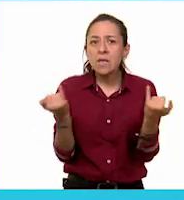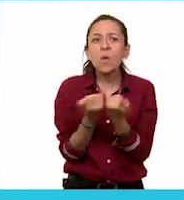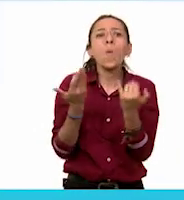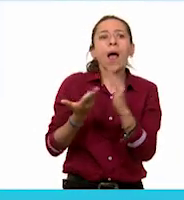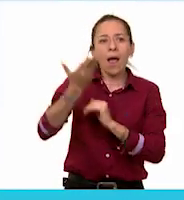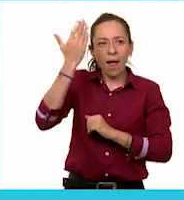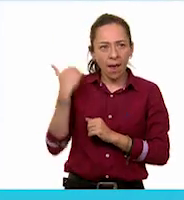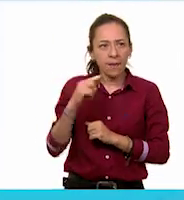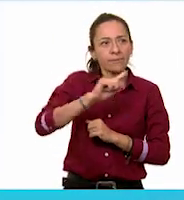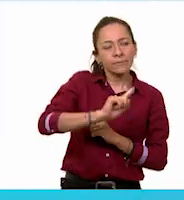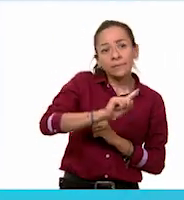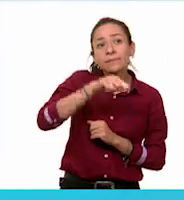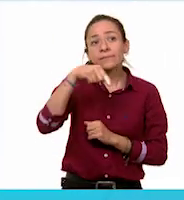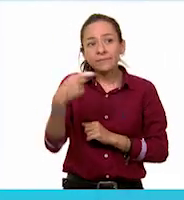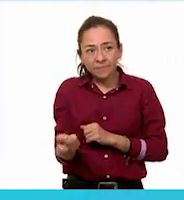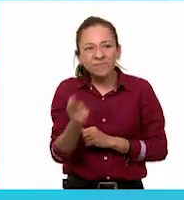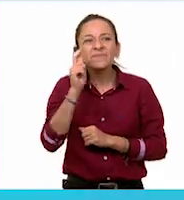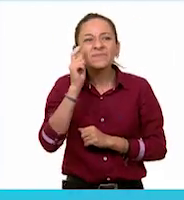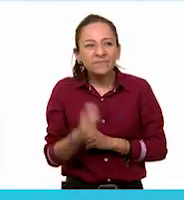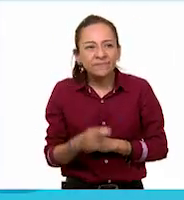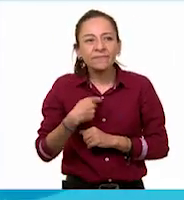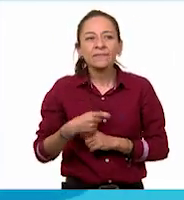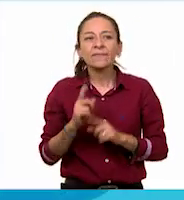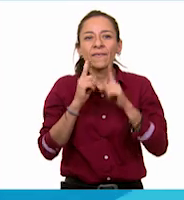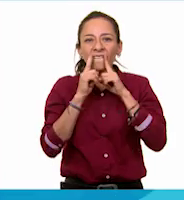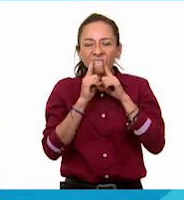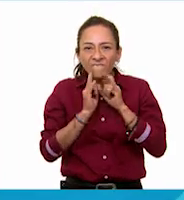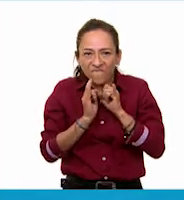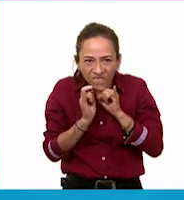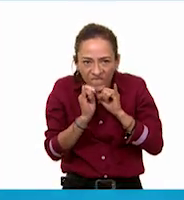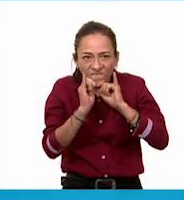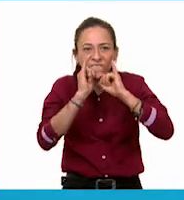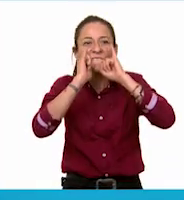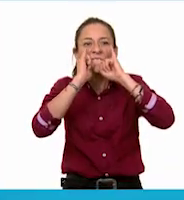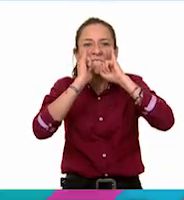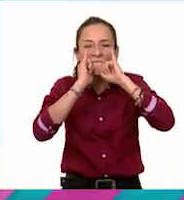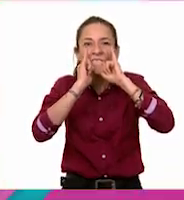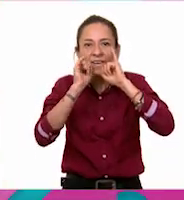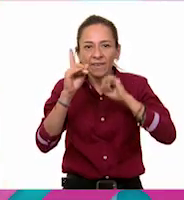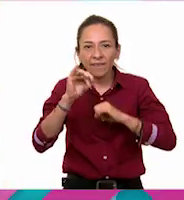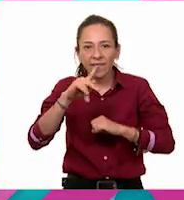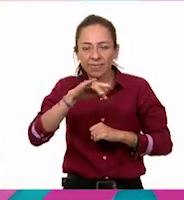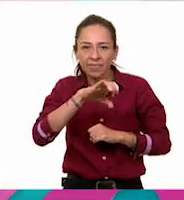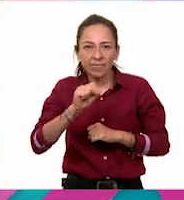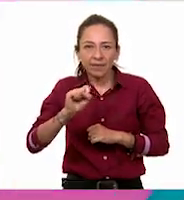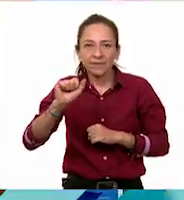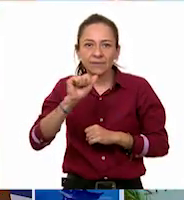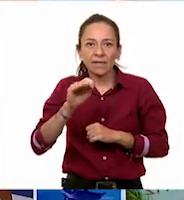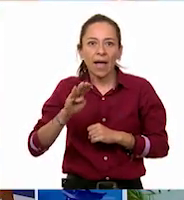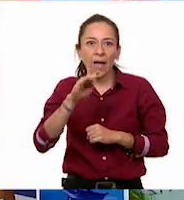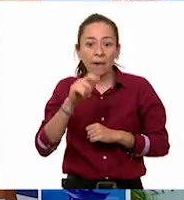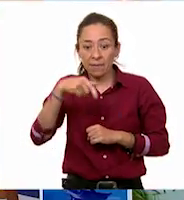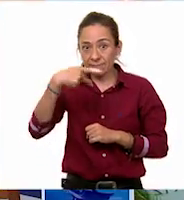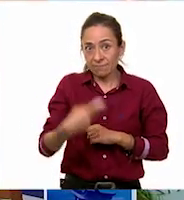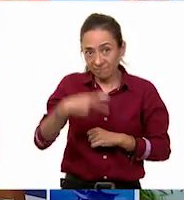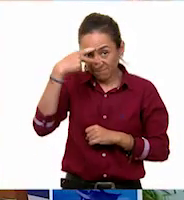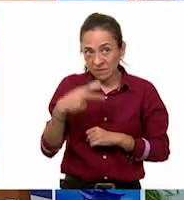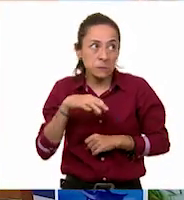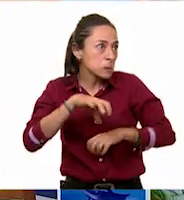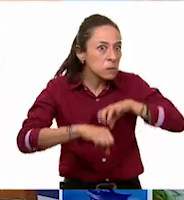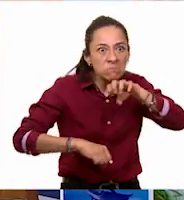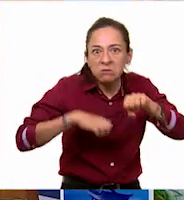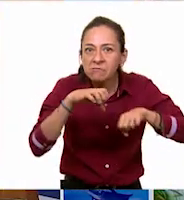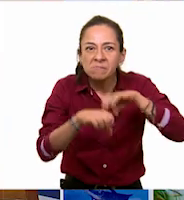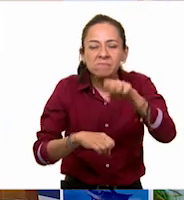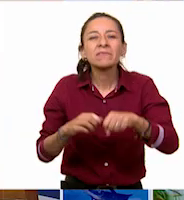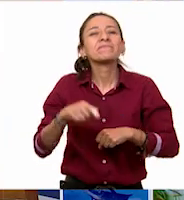al lado está acompañado de un diente de sable que fue uno de los grandes depredadores de México en el pasado. En todos los museos hay un guía.